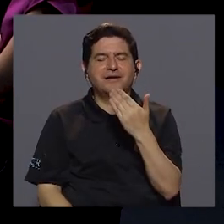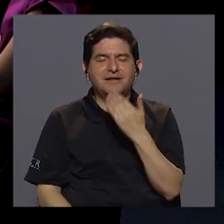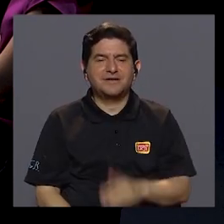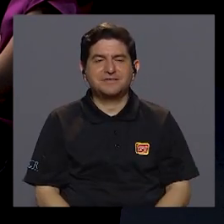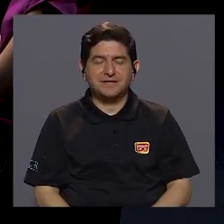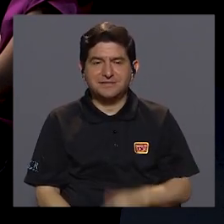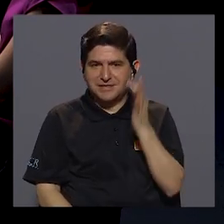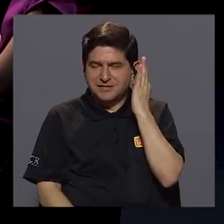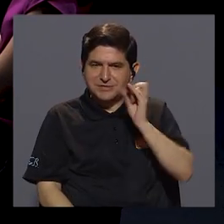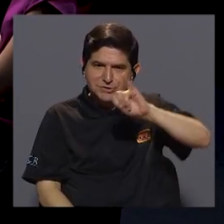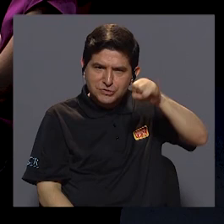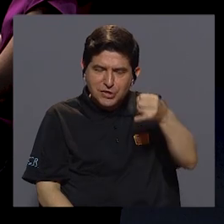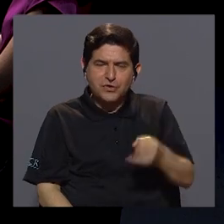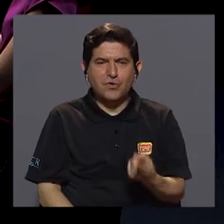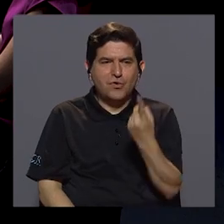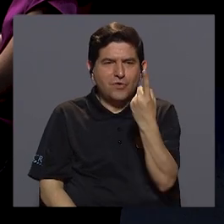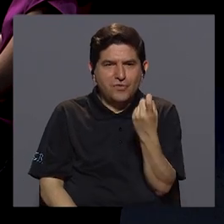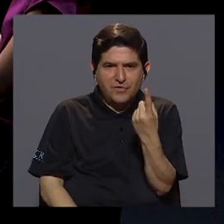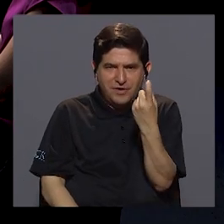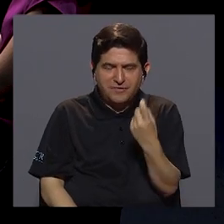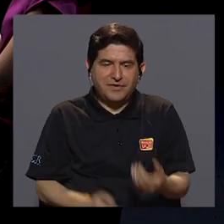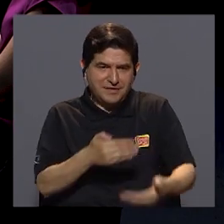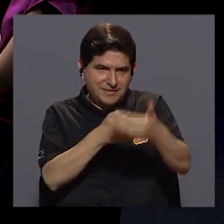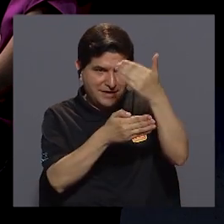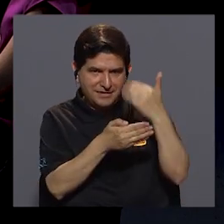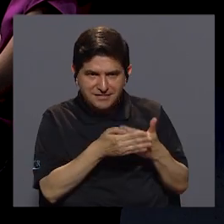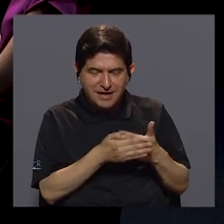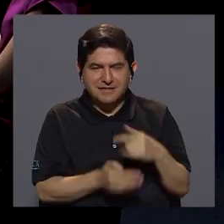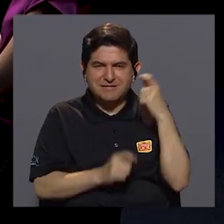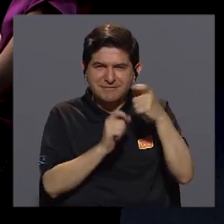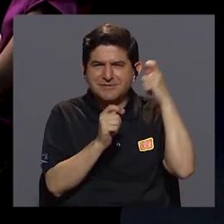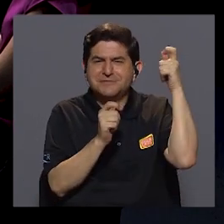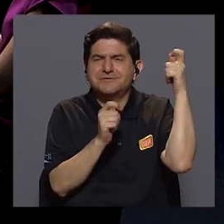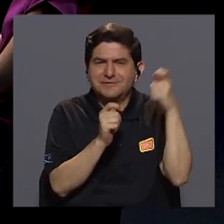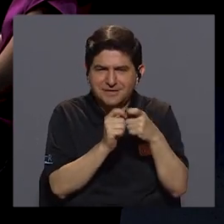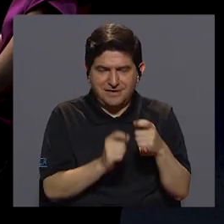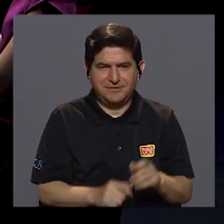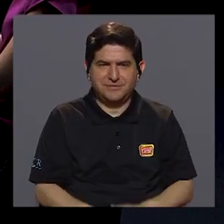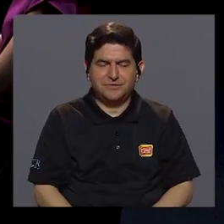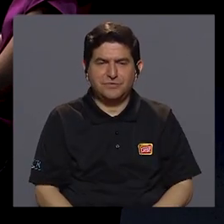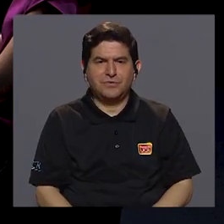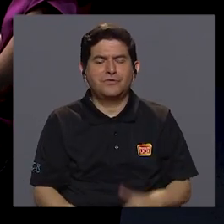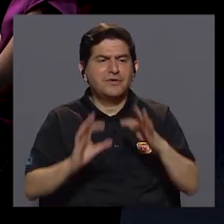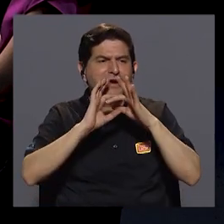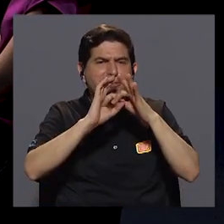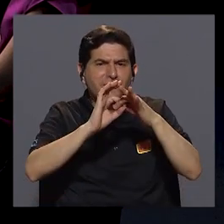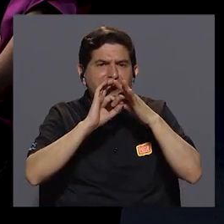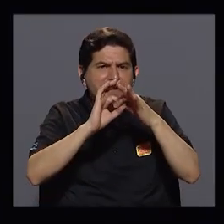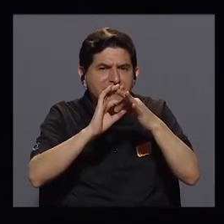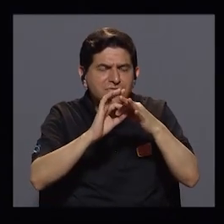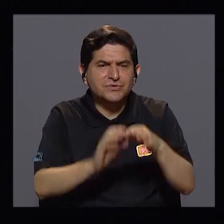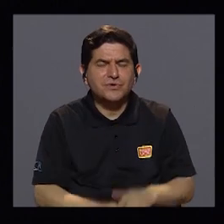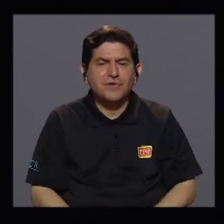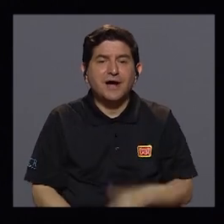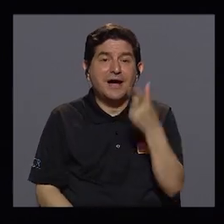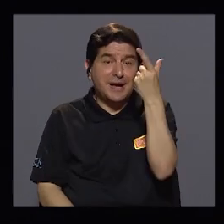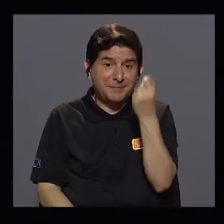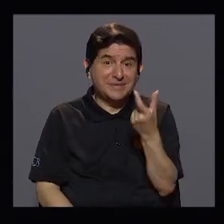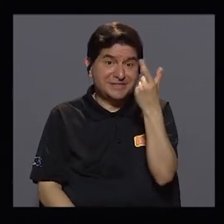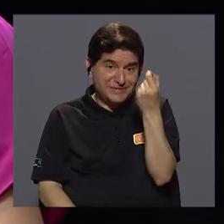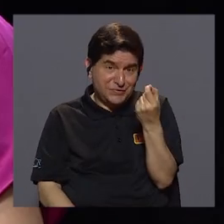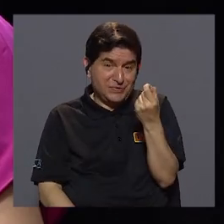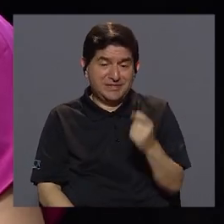Julissa, nos quedaba pendiente del pasado bloque, específicamente el bloque en torno a las pensiones.